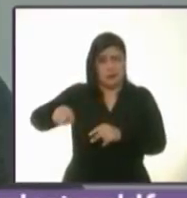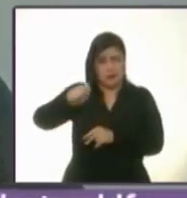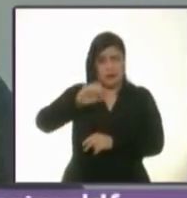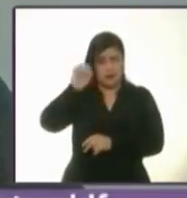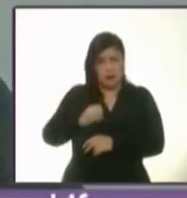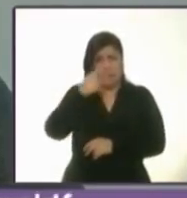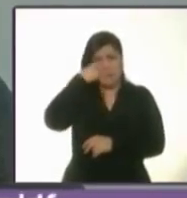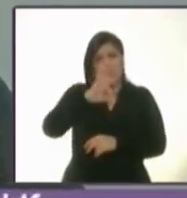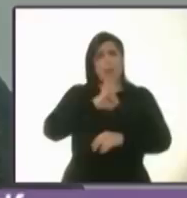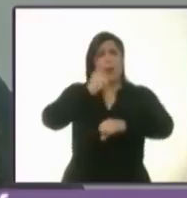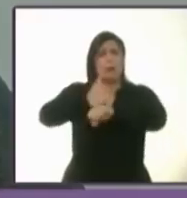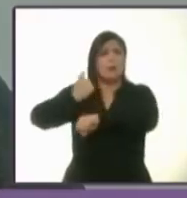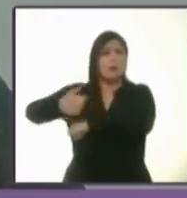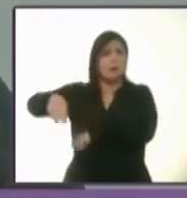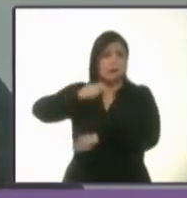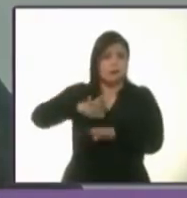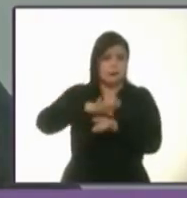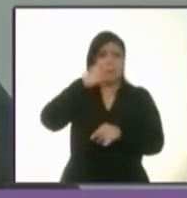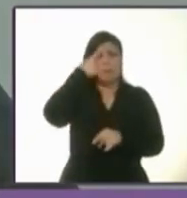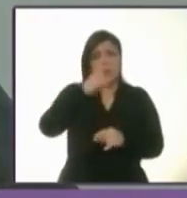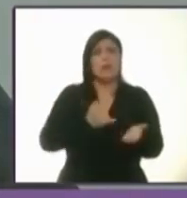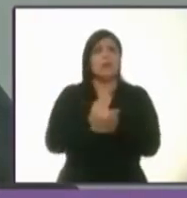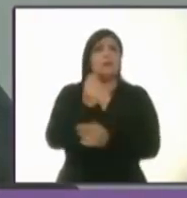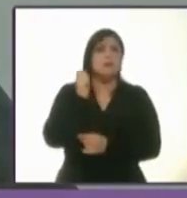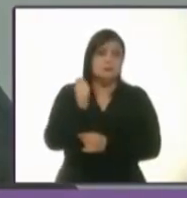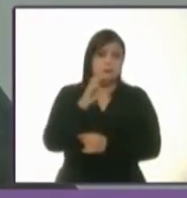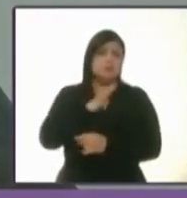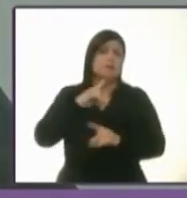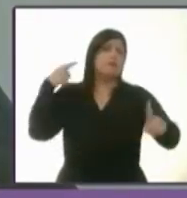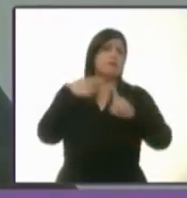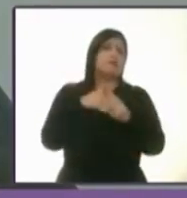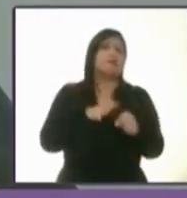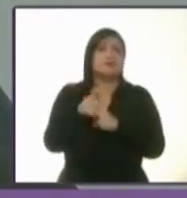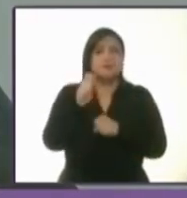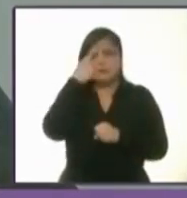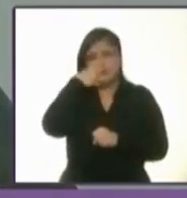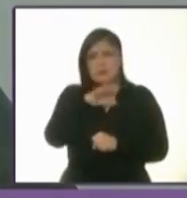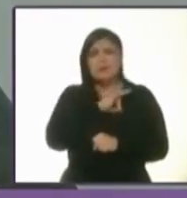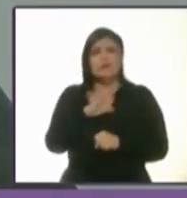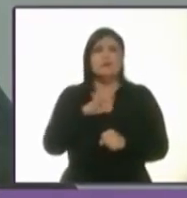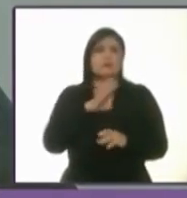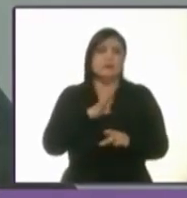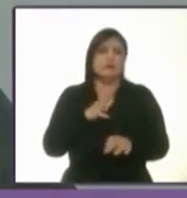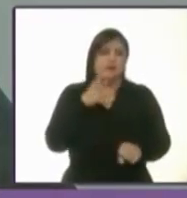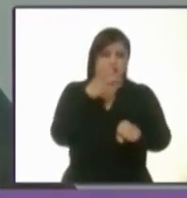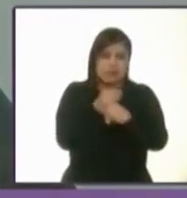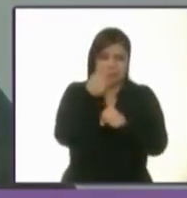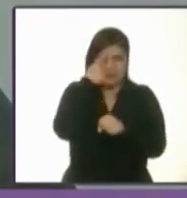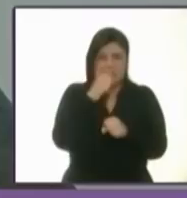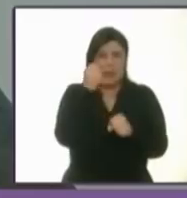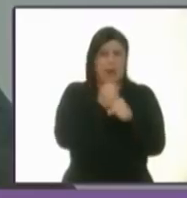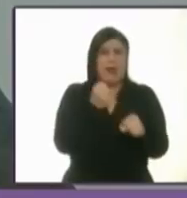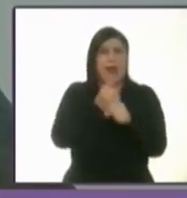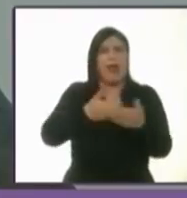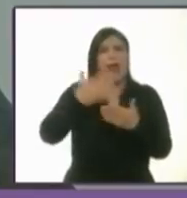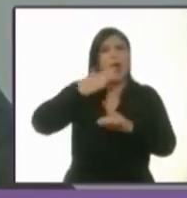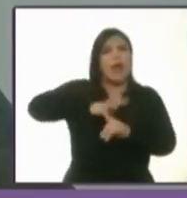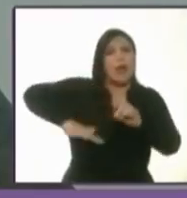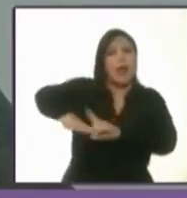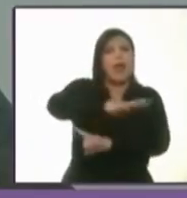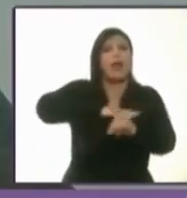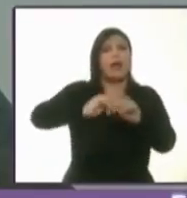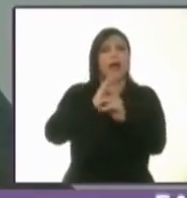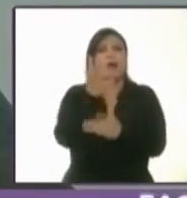de conservación. Derivado de esta declaratoria y con el objetivo de compensar los daños causados a los recursos